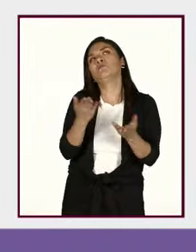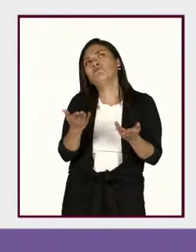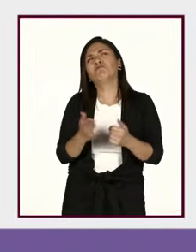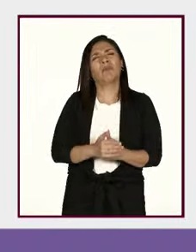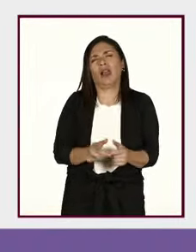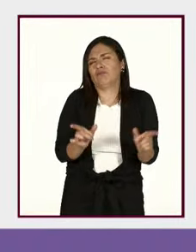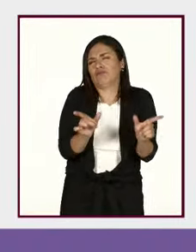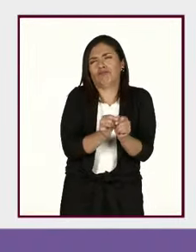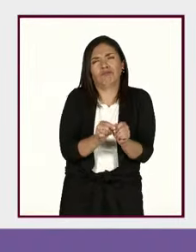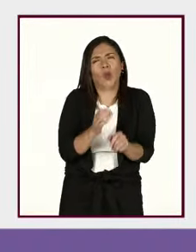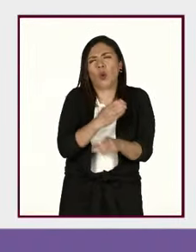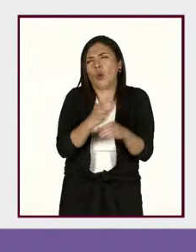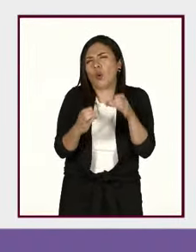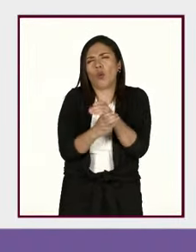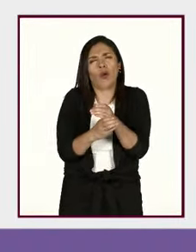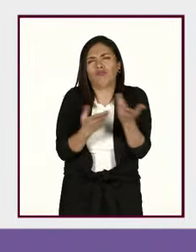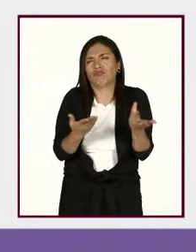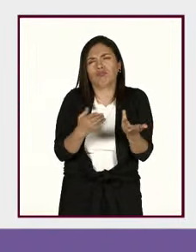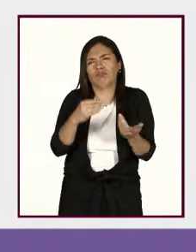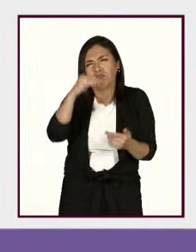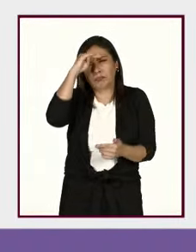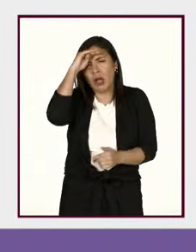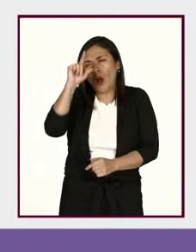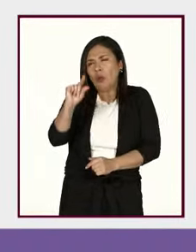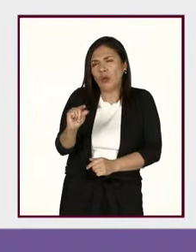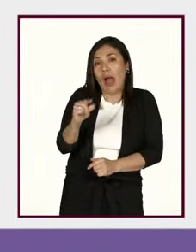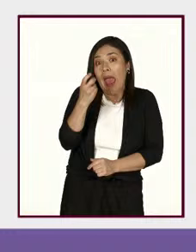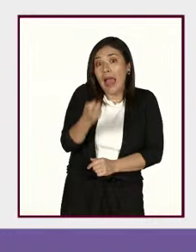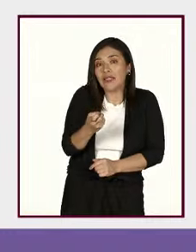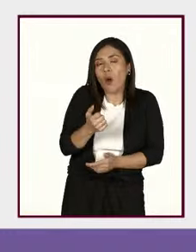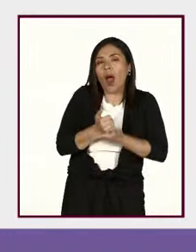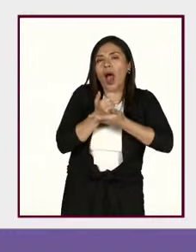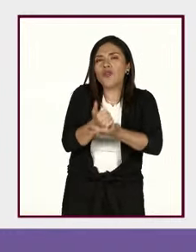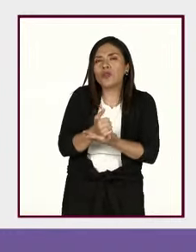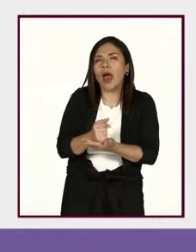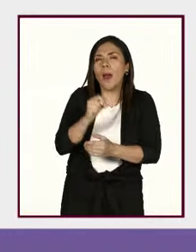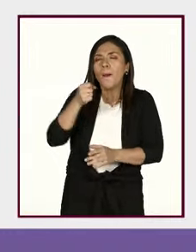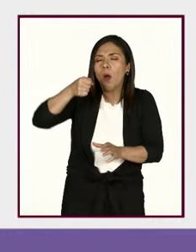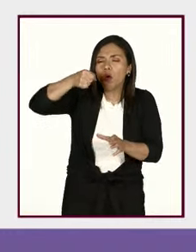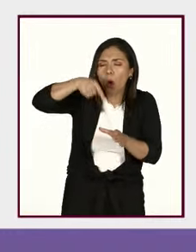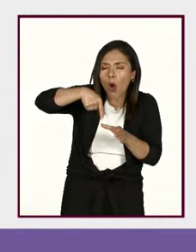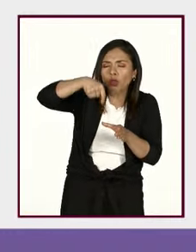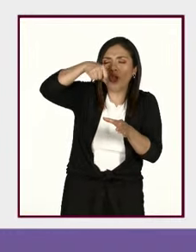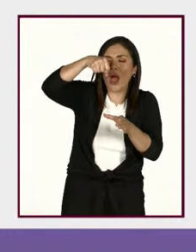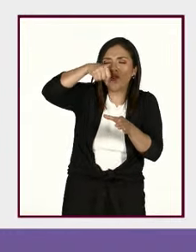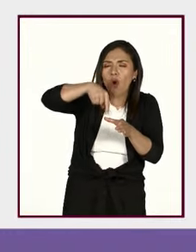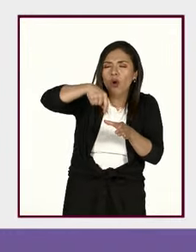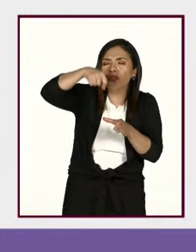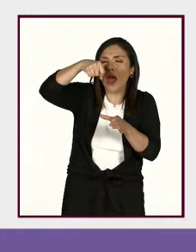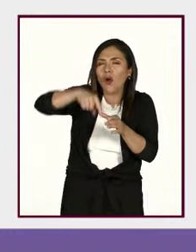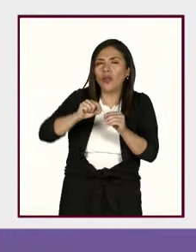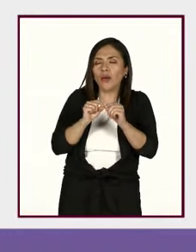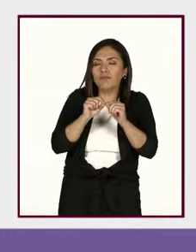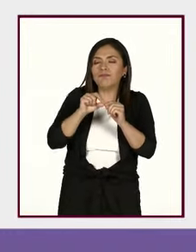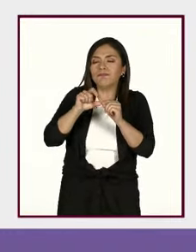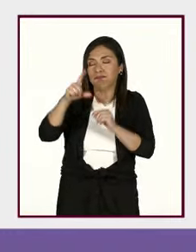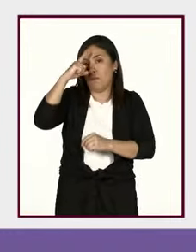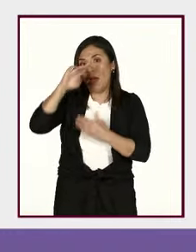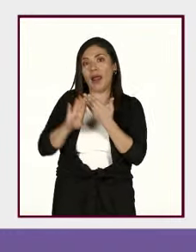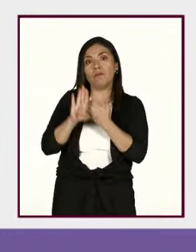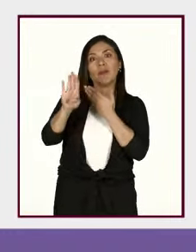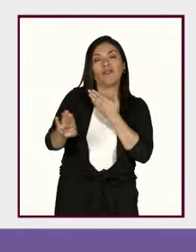pequeñas que en realidad van contribuyendo gota a gota a prevenir estas distintas